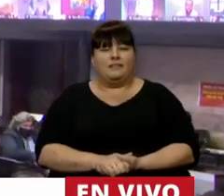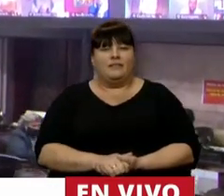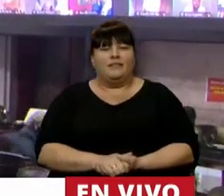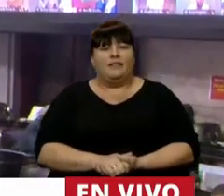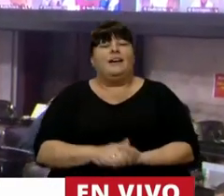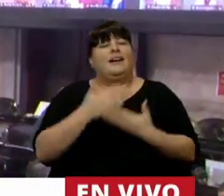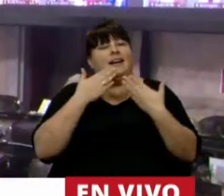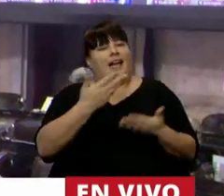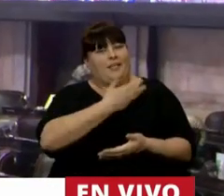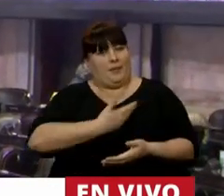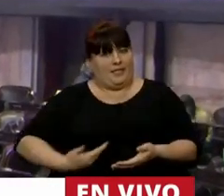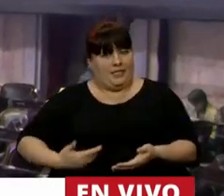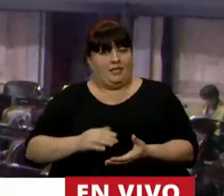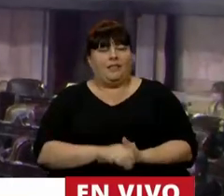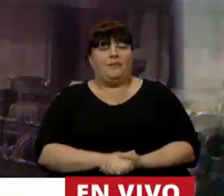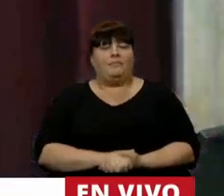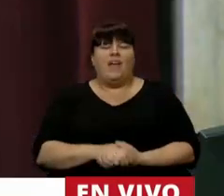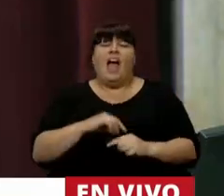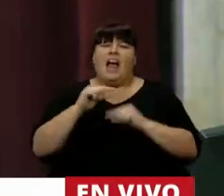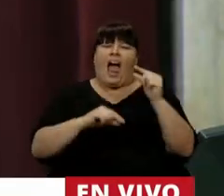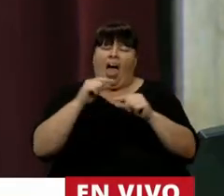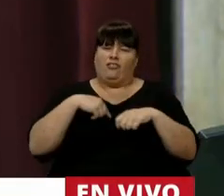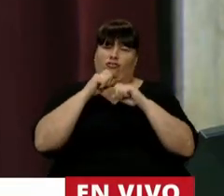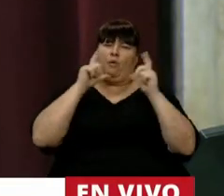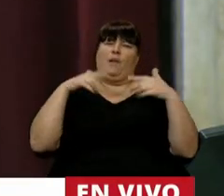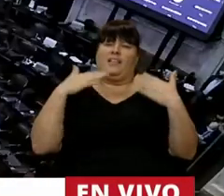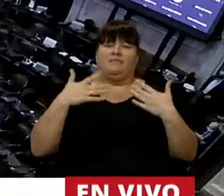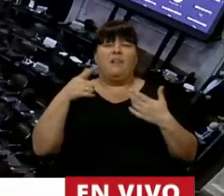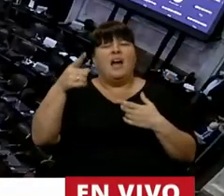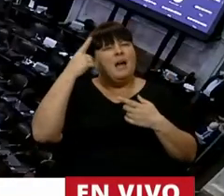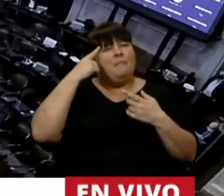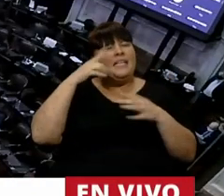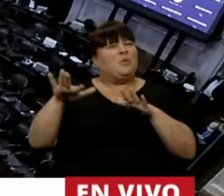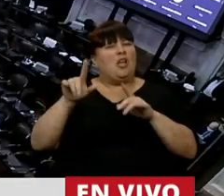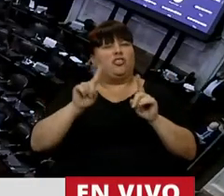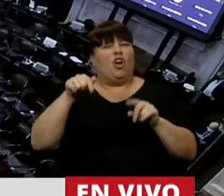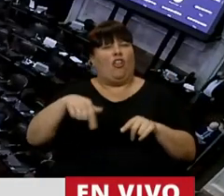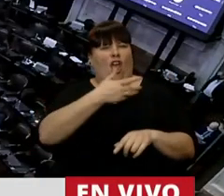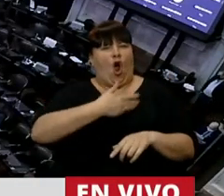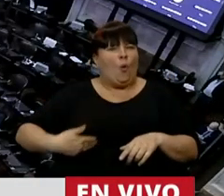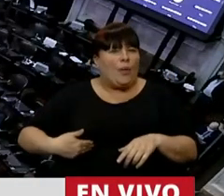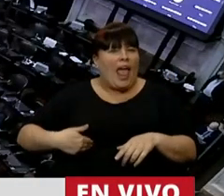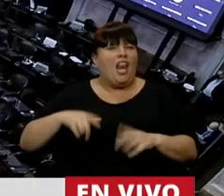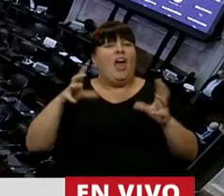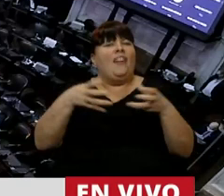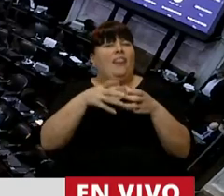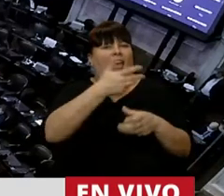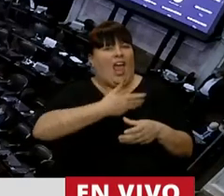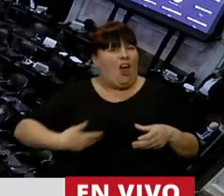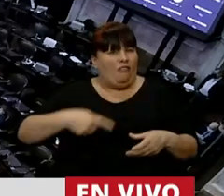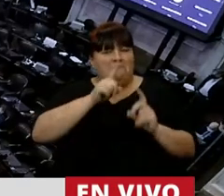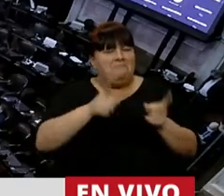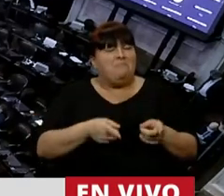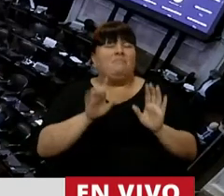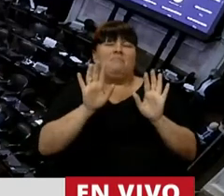Gracias, señor Presidente. Cada día me sorprende más el grado de irrealidad de este gobierno y de la bancada oficialista.